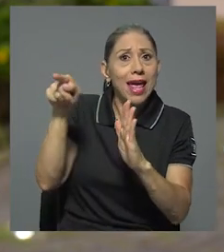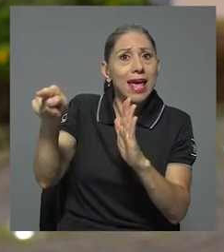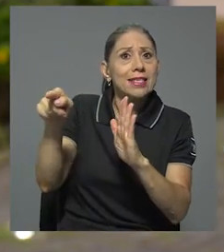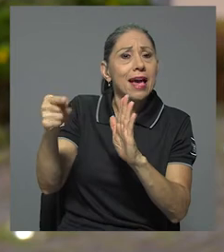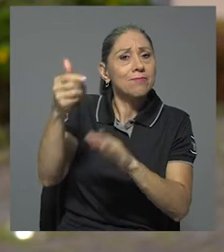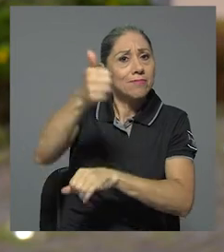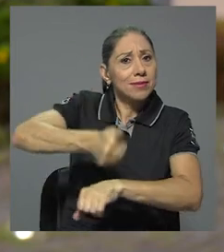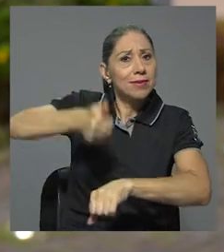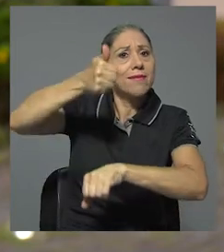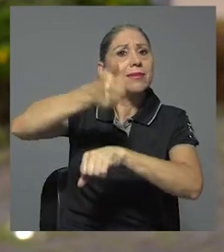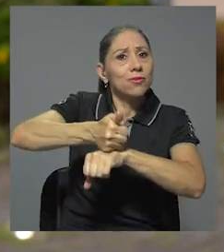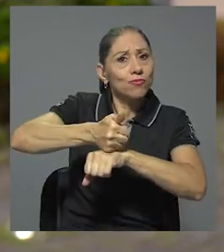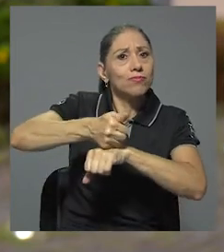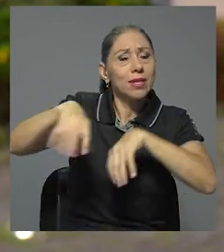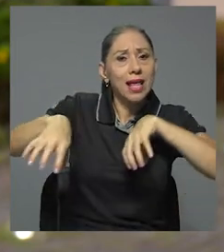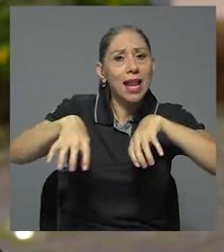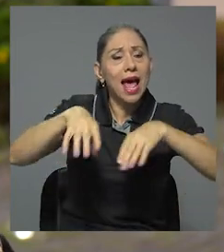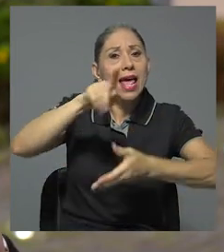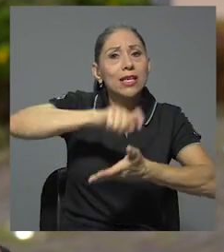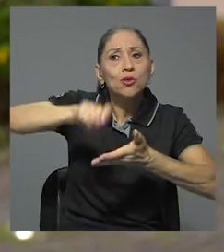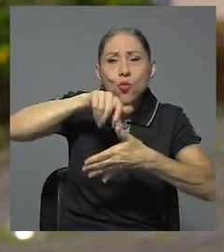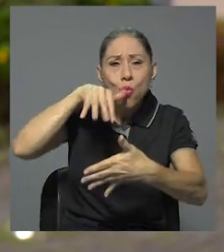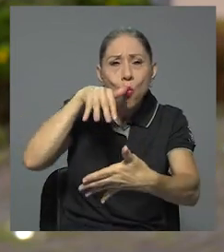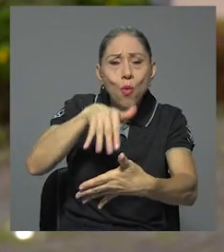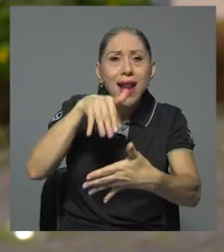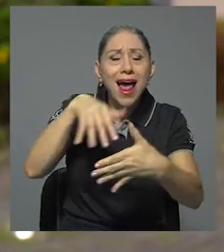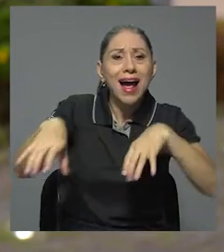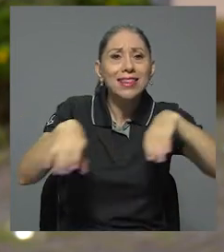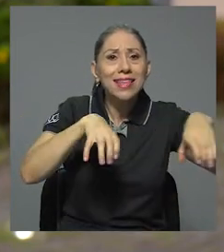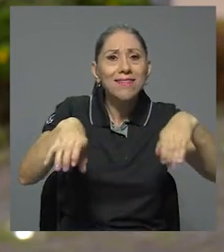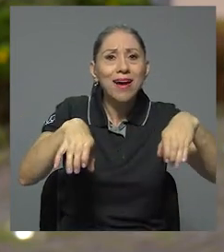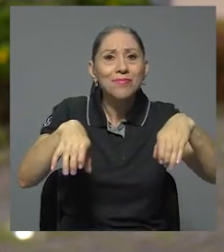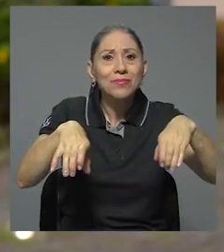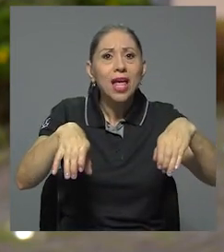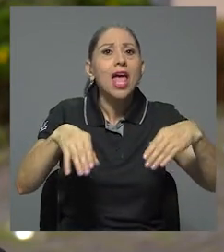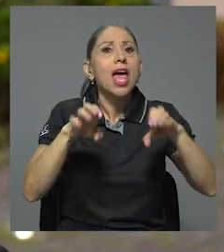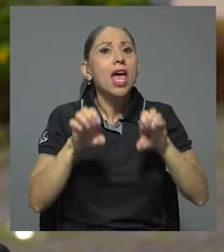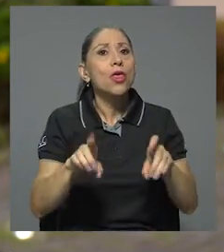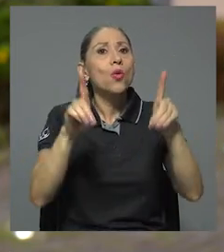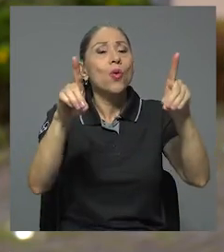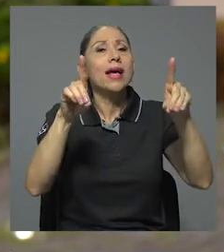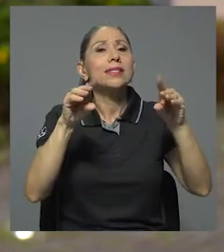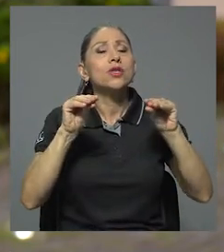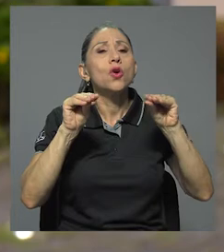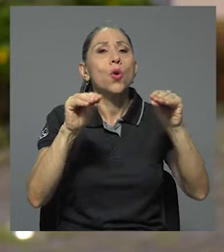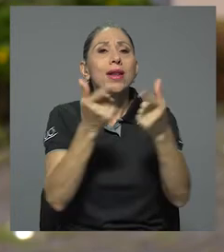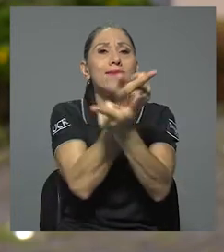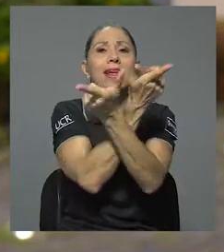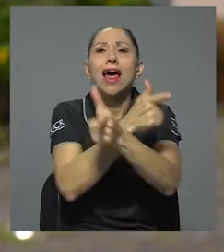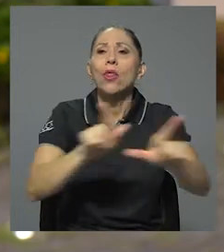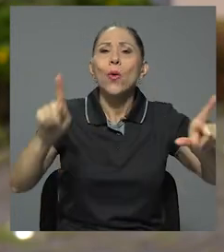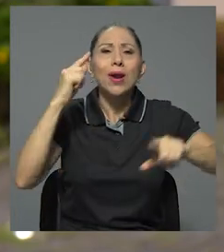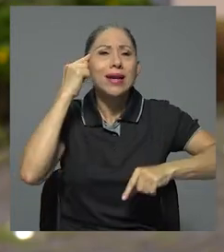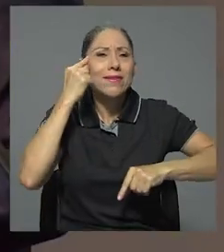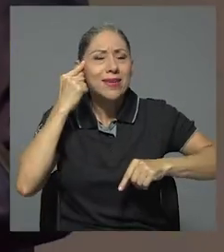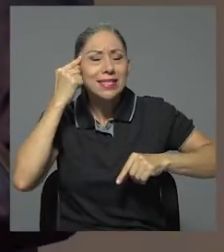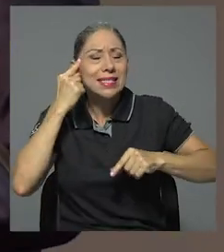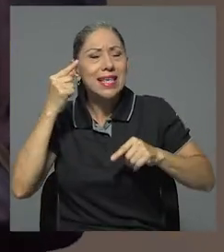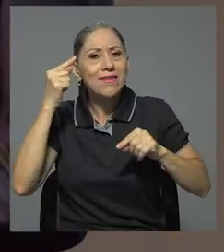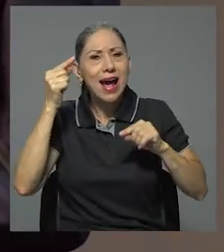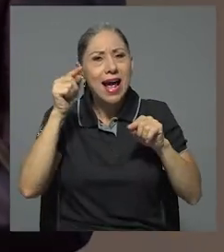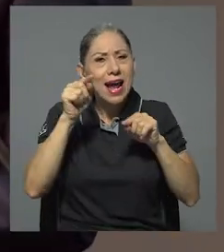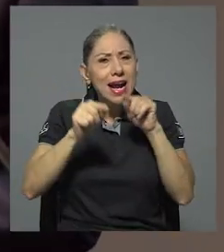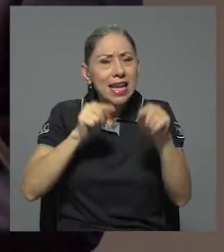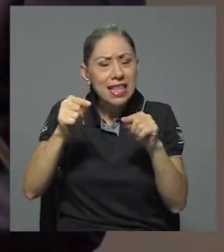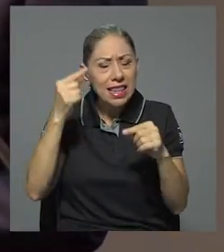plasmó de la escuela activa. Una escuela, una educación liberadora, una escuela reflexiva, una escuela crítica. Un